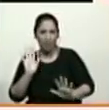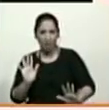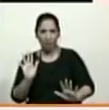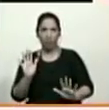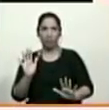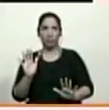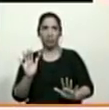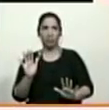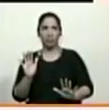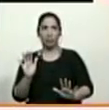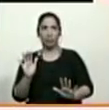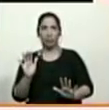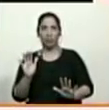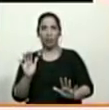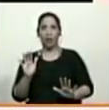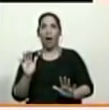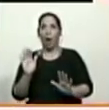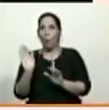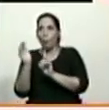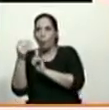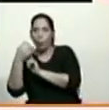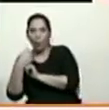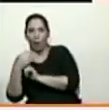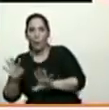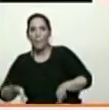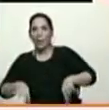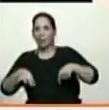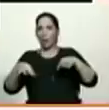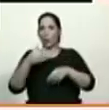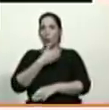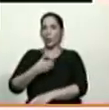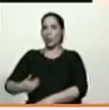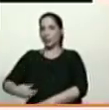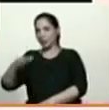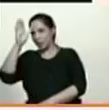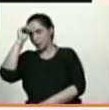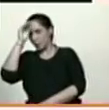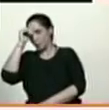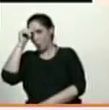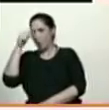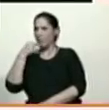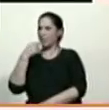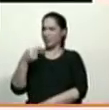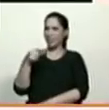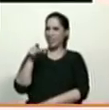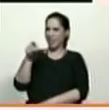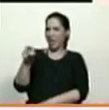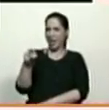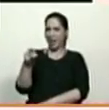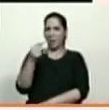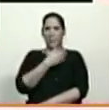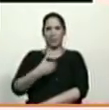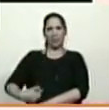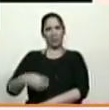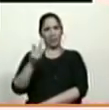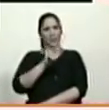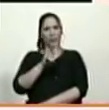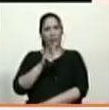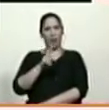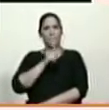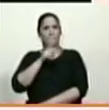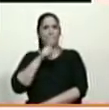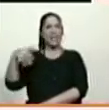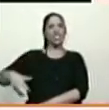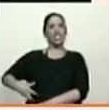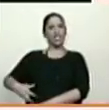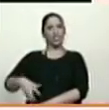escudándose en los pantalones de Donald Trump pretende decir que él es un presidente en Venezuela. Es un mal chiste. Es un mal chiste que